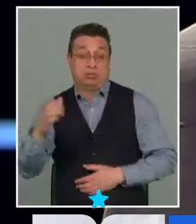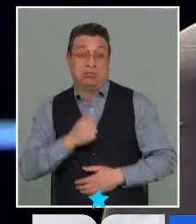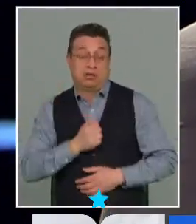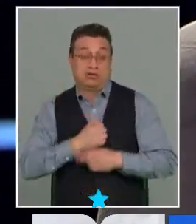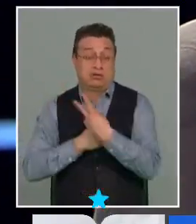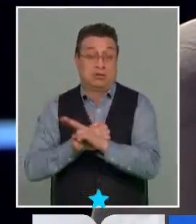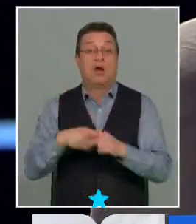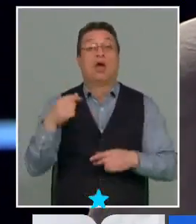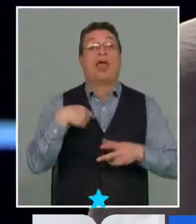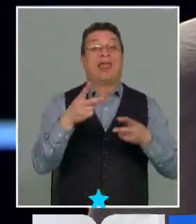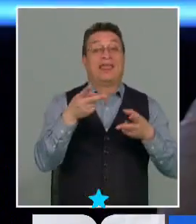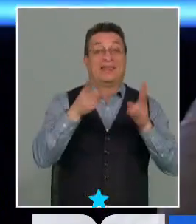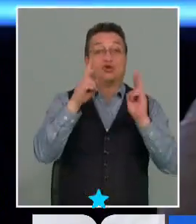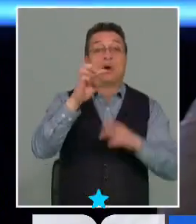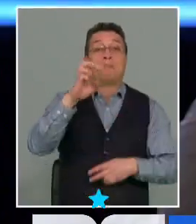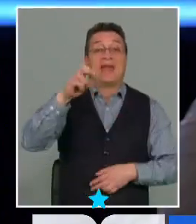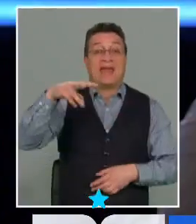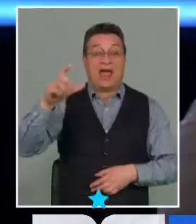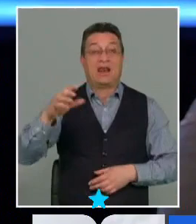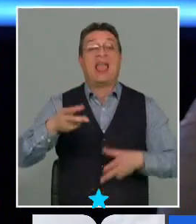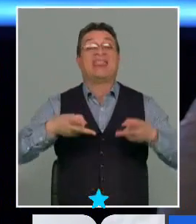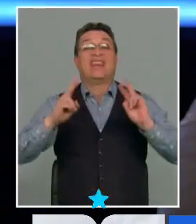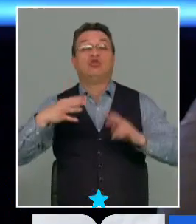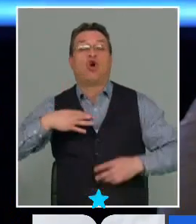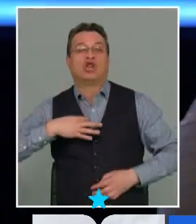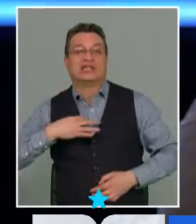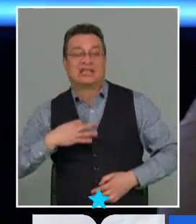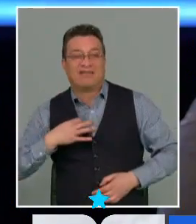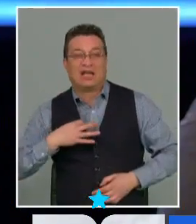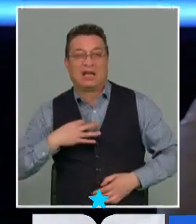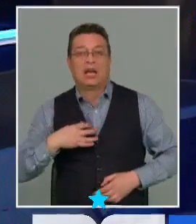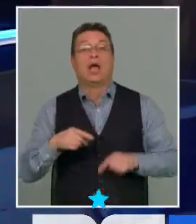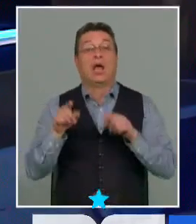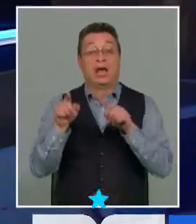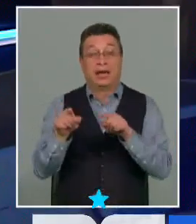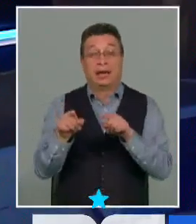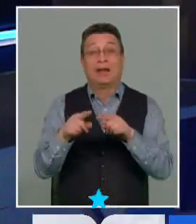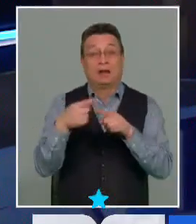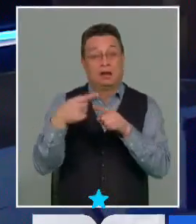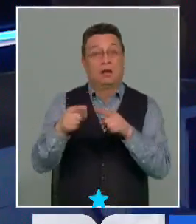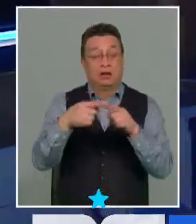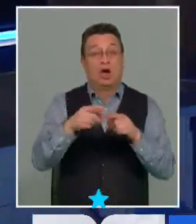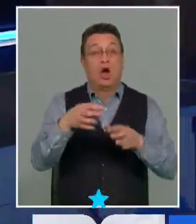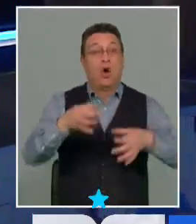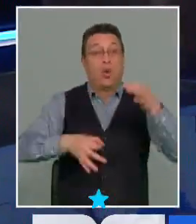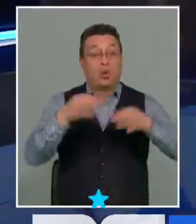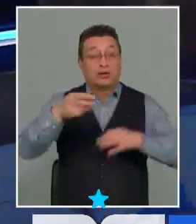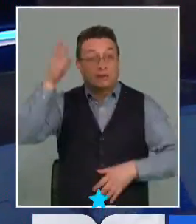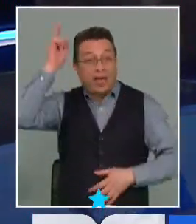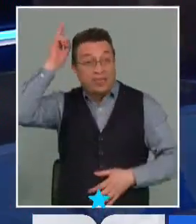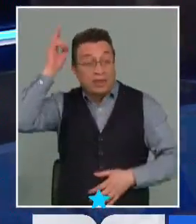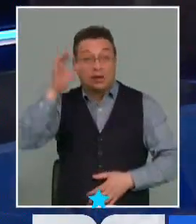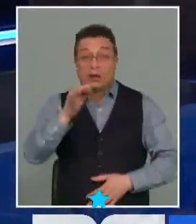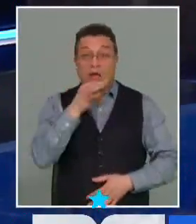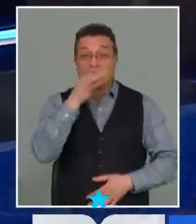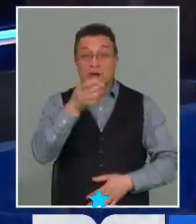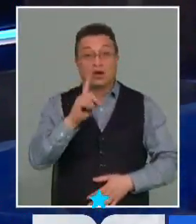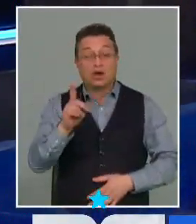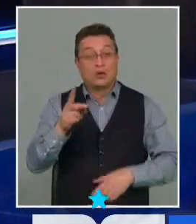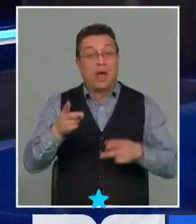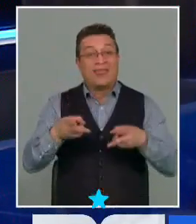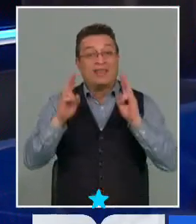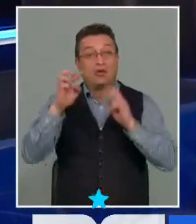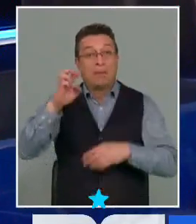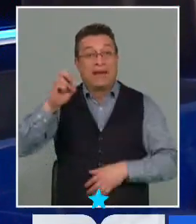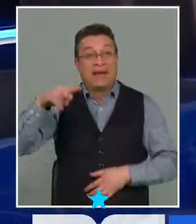derecho derecho civil y cuando hablamos de justicia indígena no estamos hablando del derecho penal